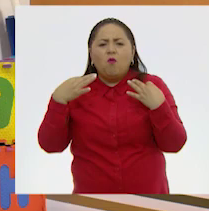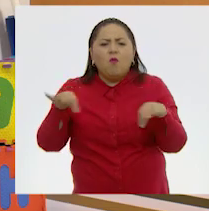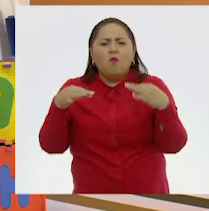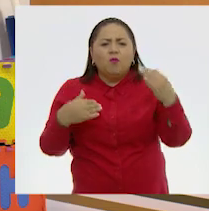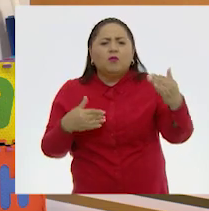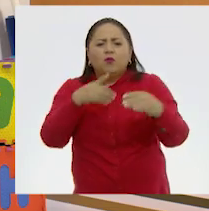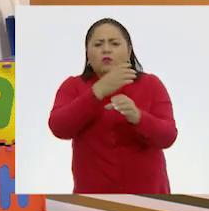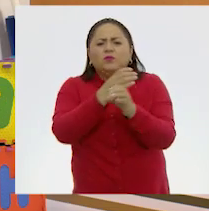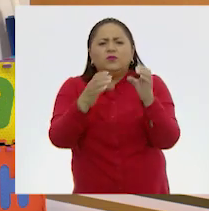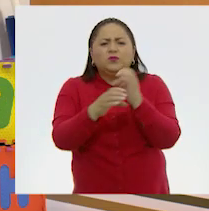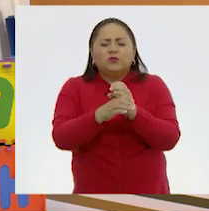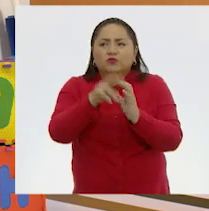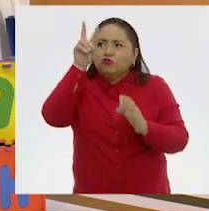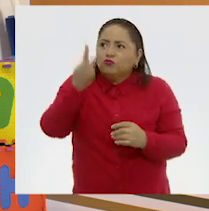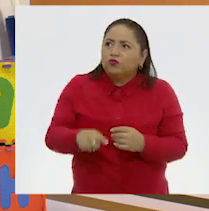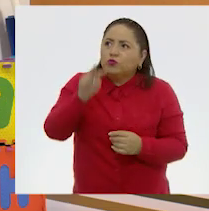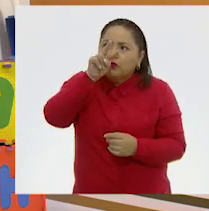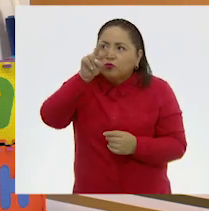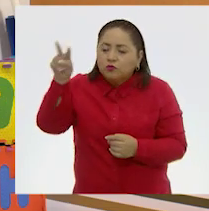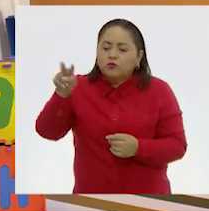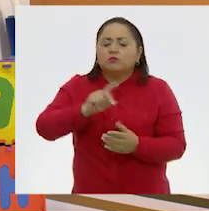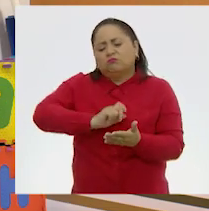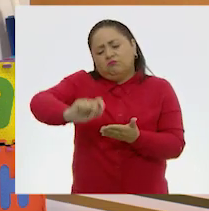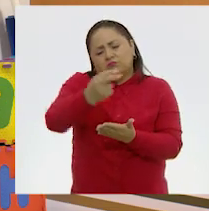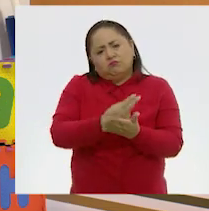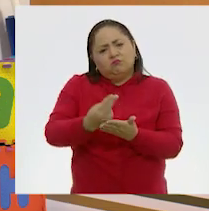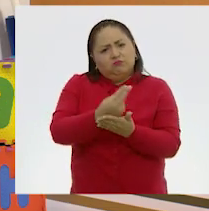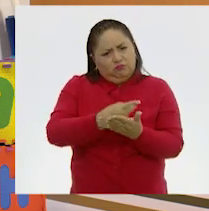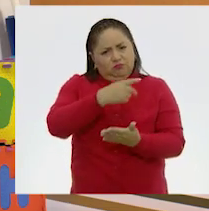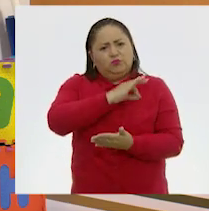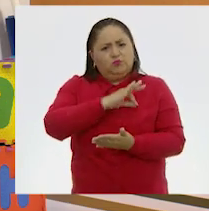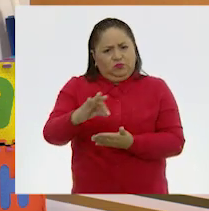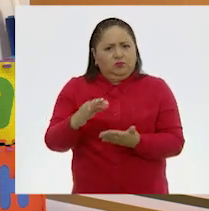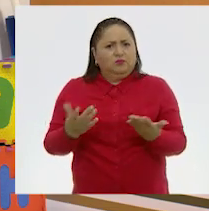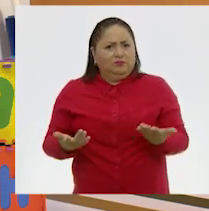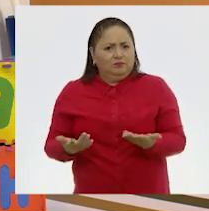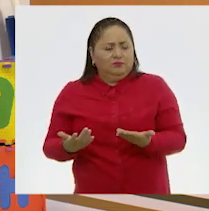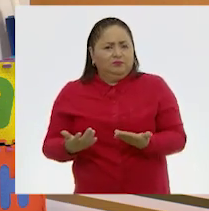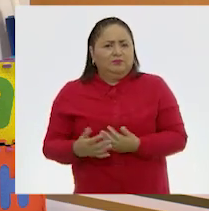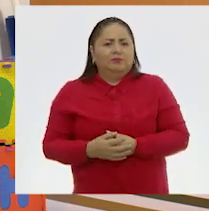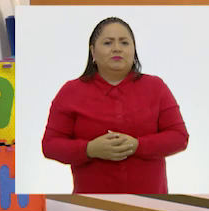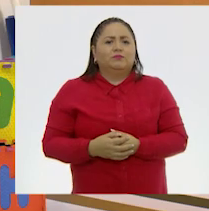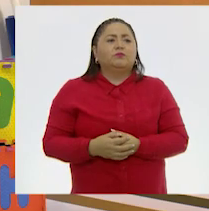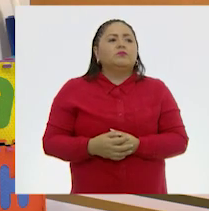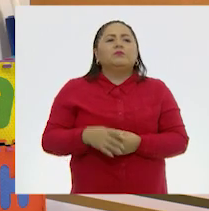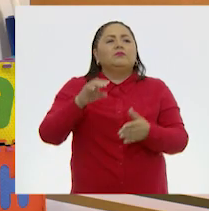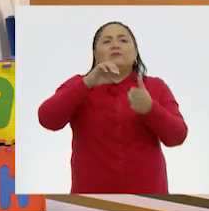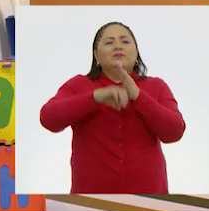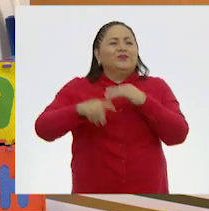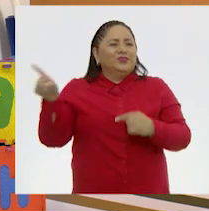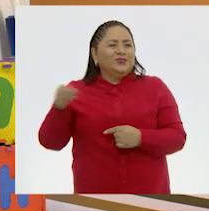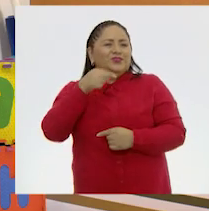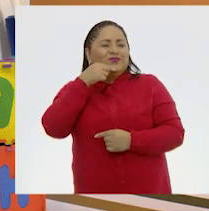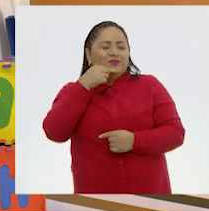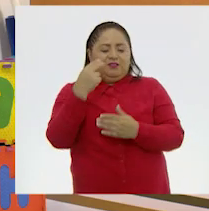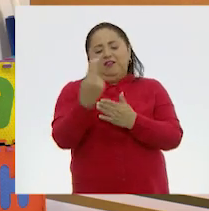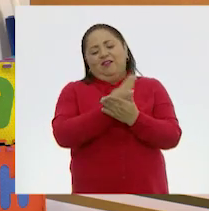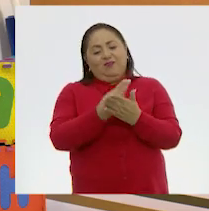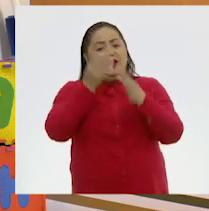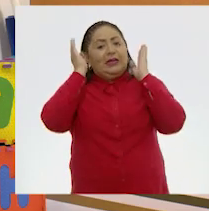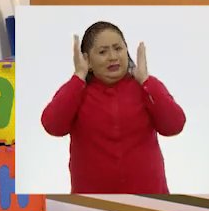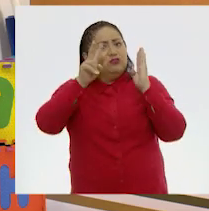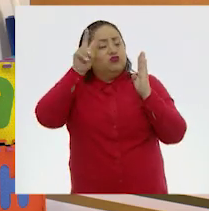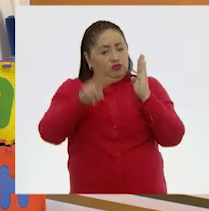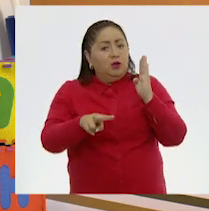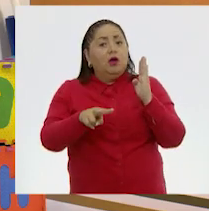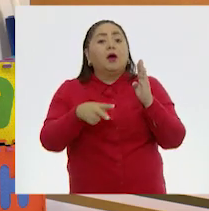cosas de la realidad y combinarlas con cosas que no sean de la realidad. Como Julieta, que dibujaba al